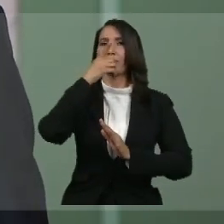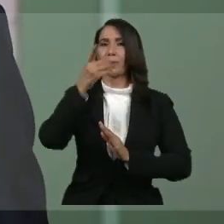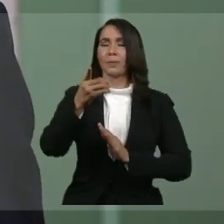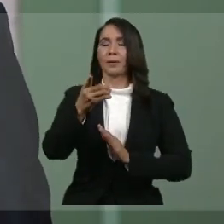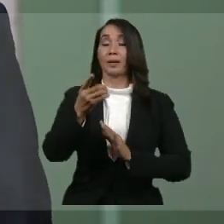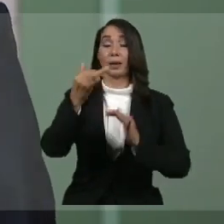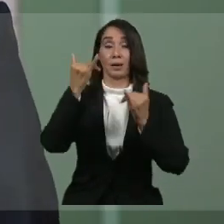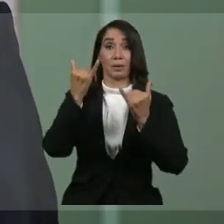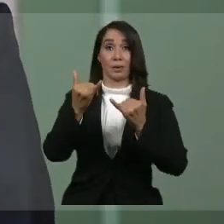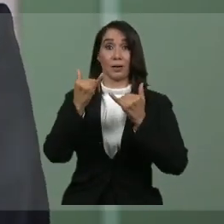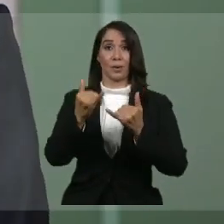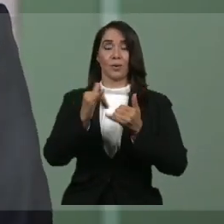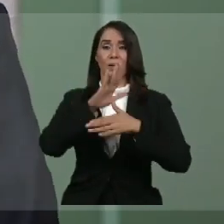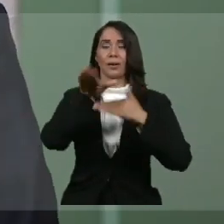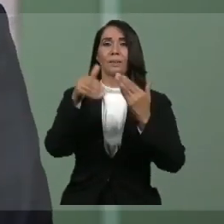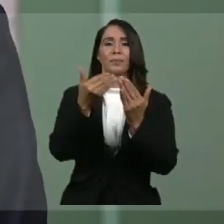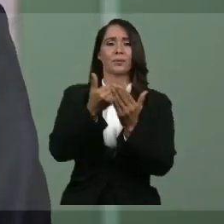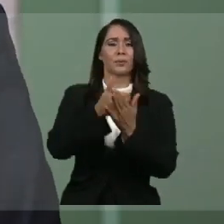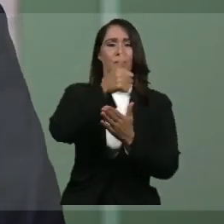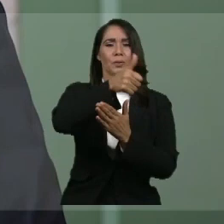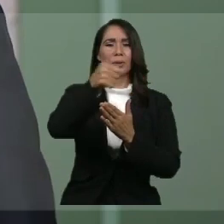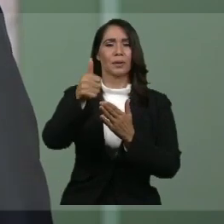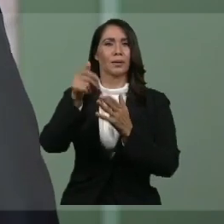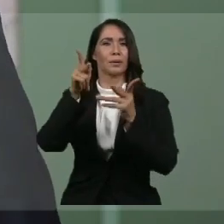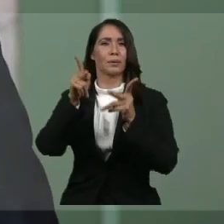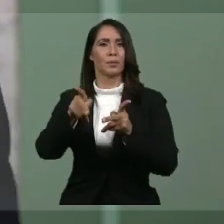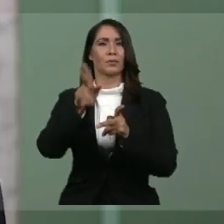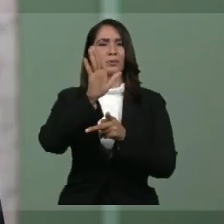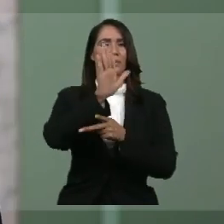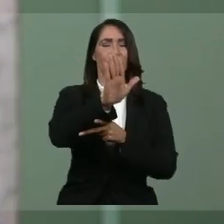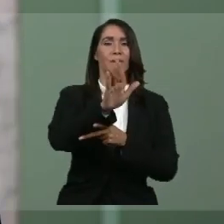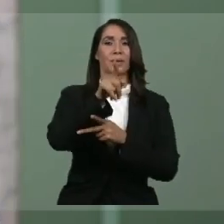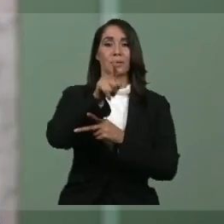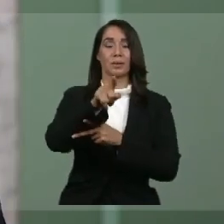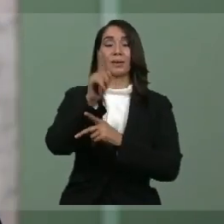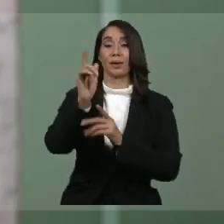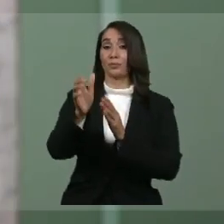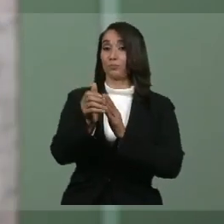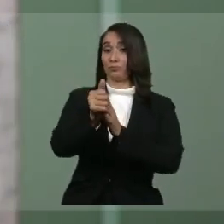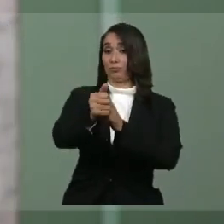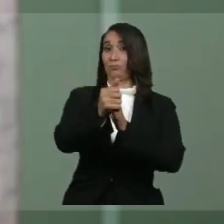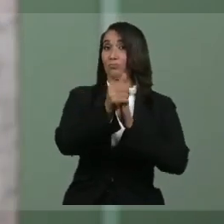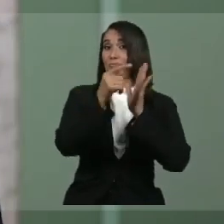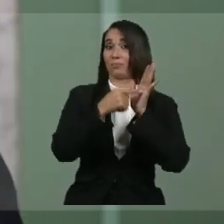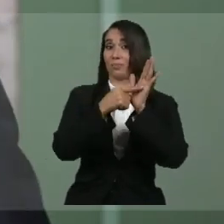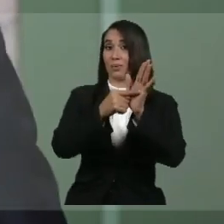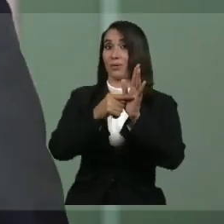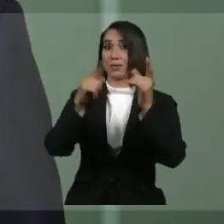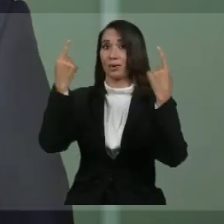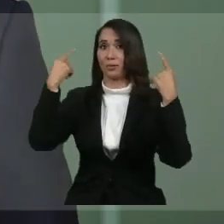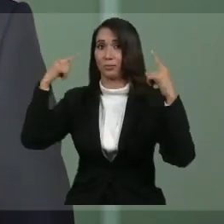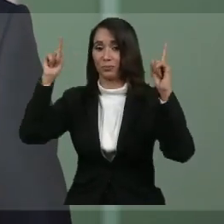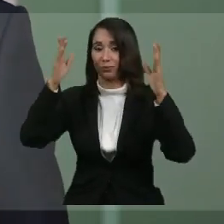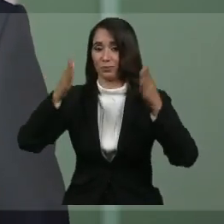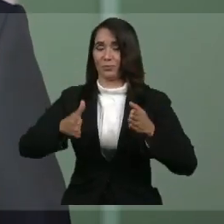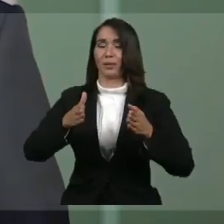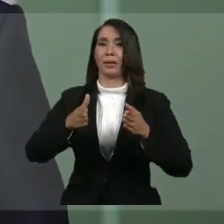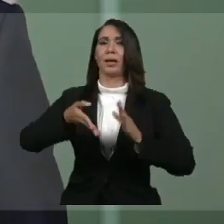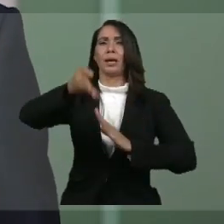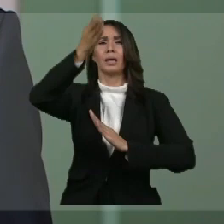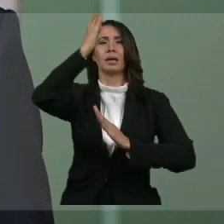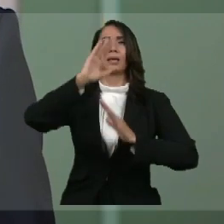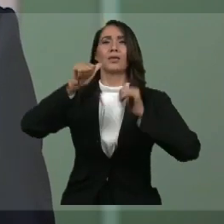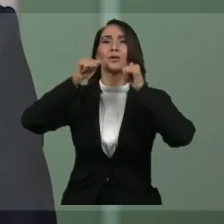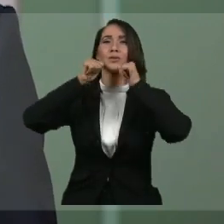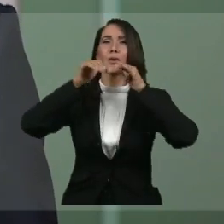esta ocasión, todos y cada uno de ustedes serán los protagonistas y los héroes. Que Dios los